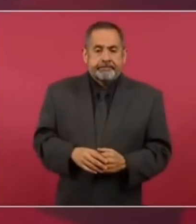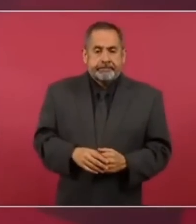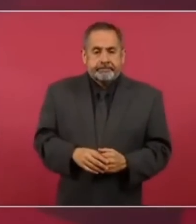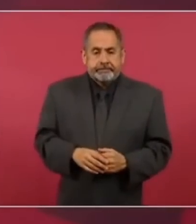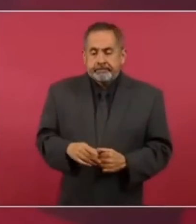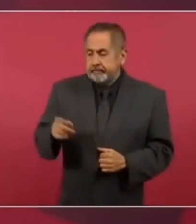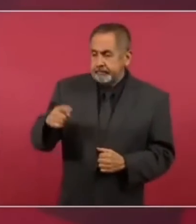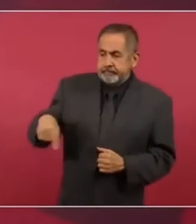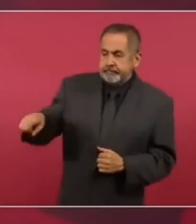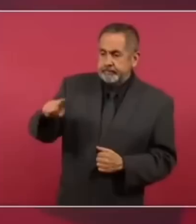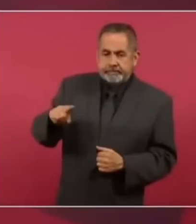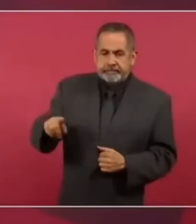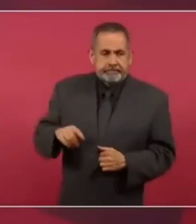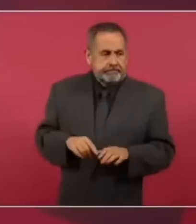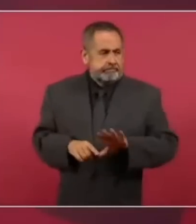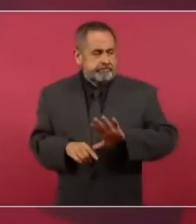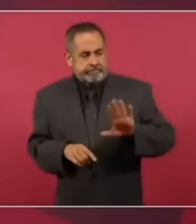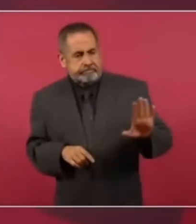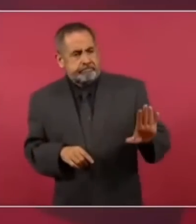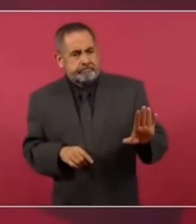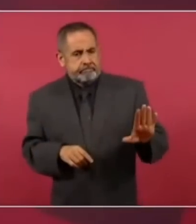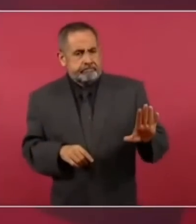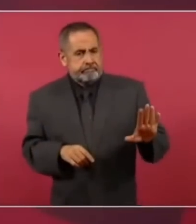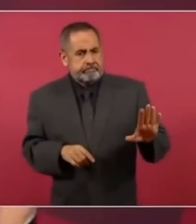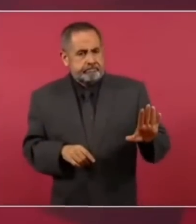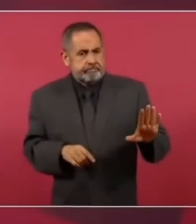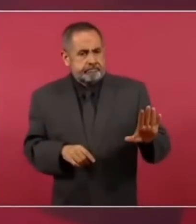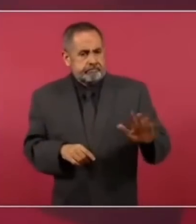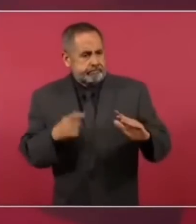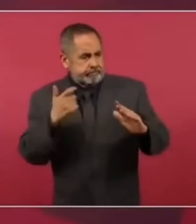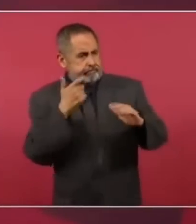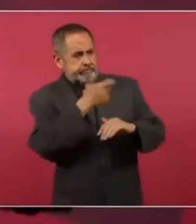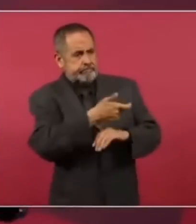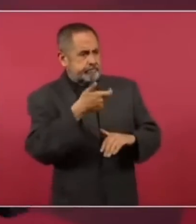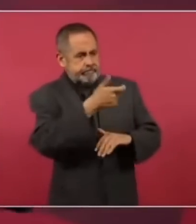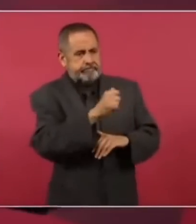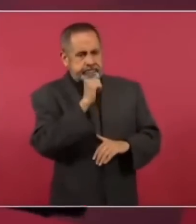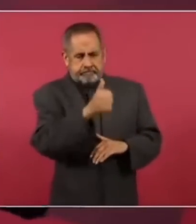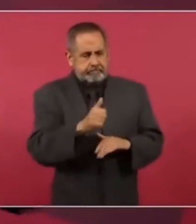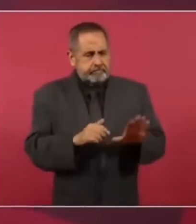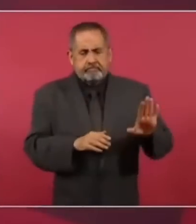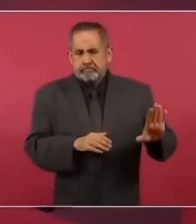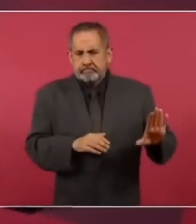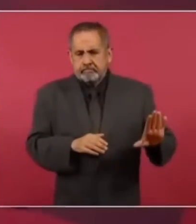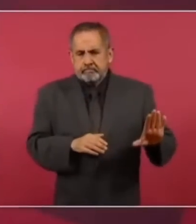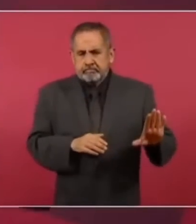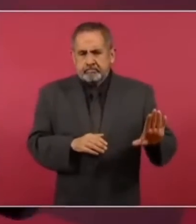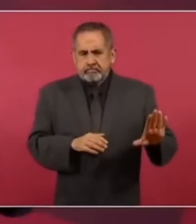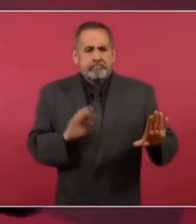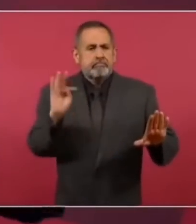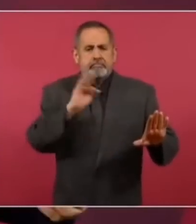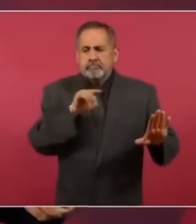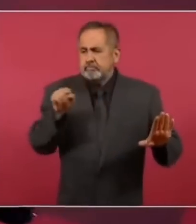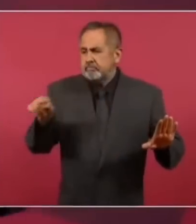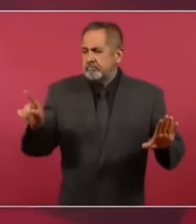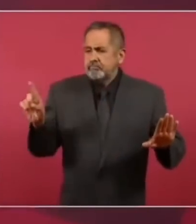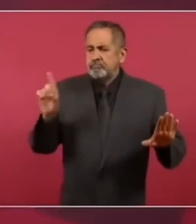cooptarlos sin comprarlos pues este tiene tiempo para